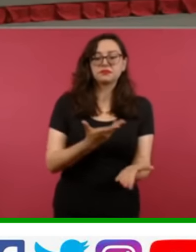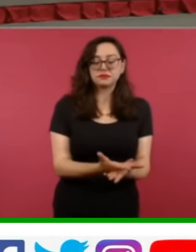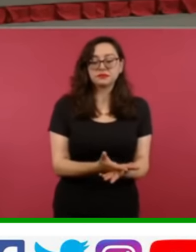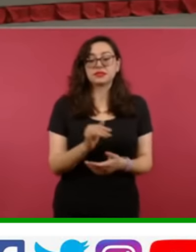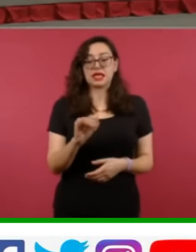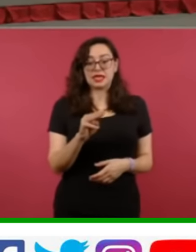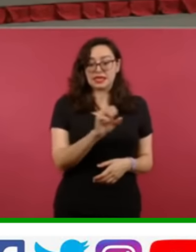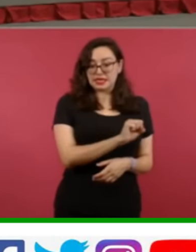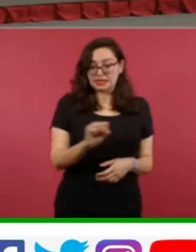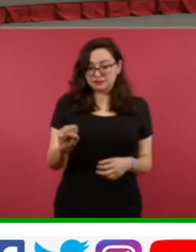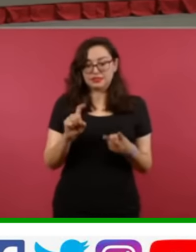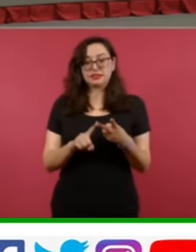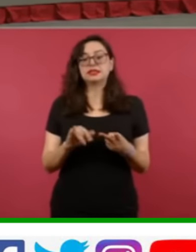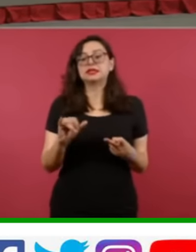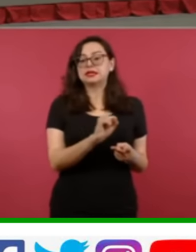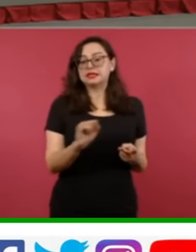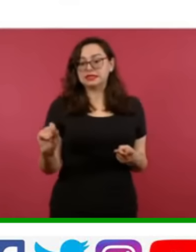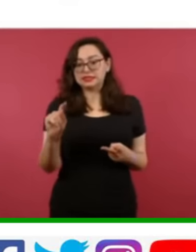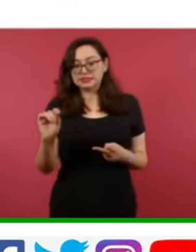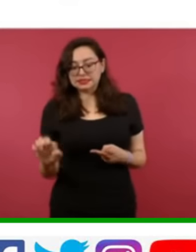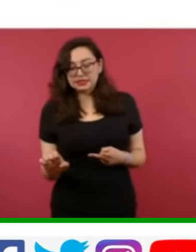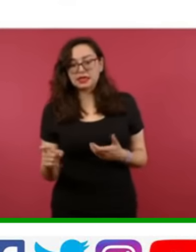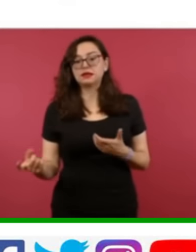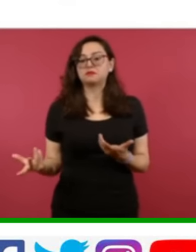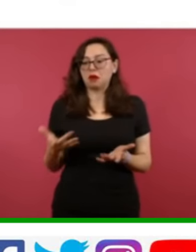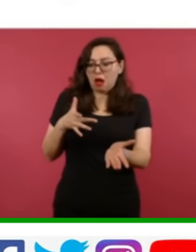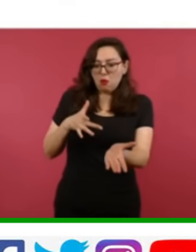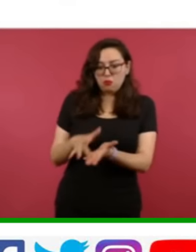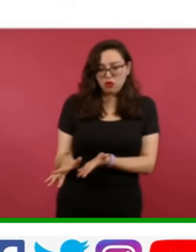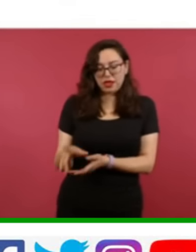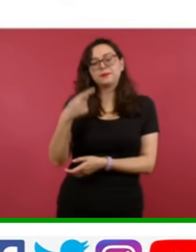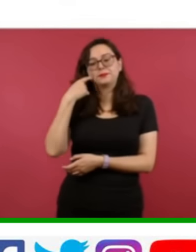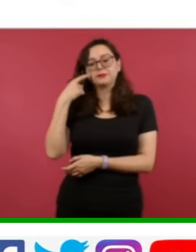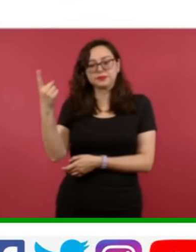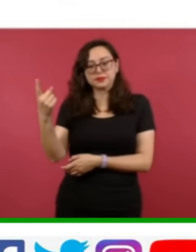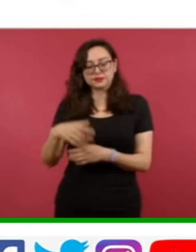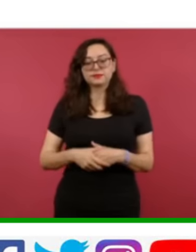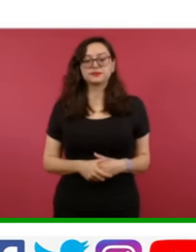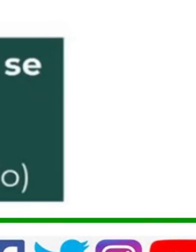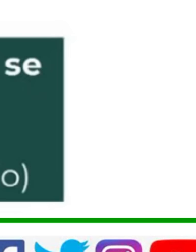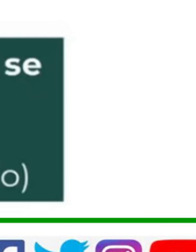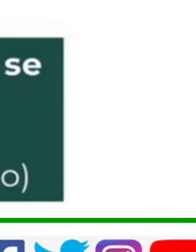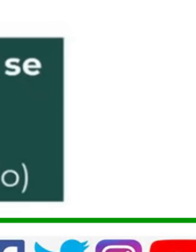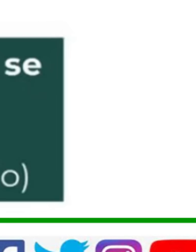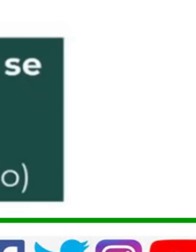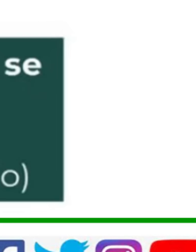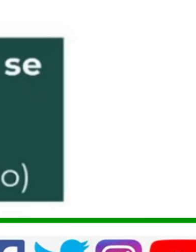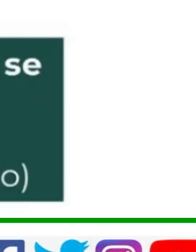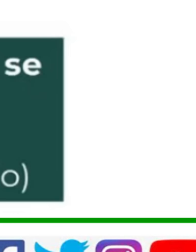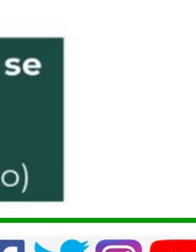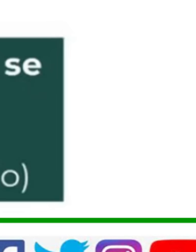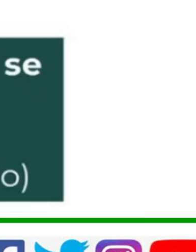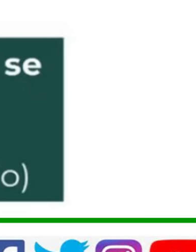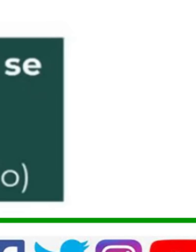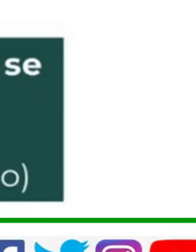IMSS como al Issste y que consiste principalmente en garantizar que los trabajadores que ganan hasta el salario